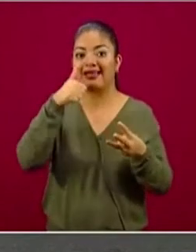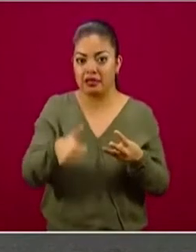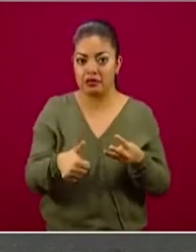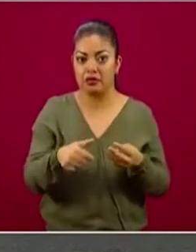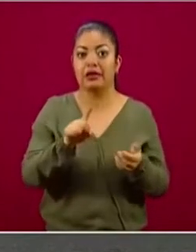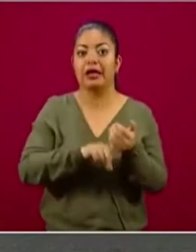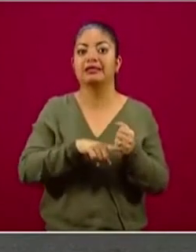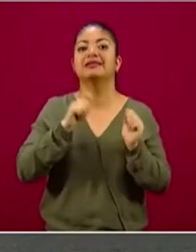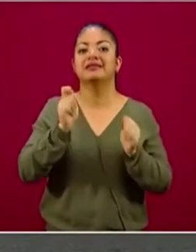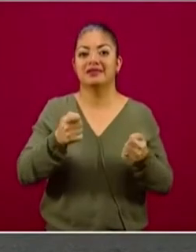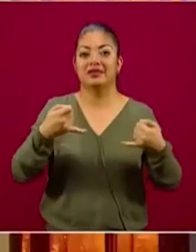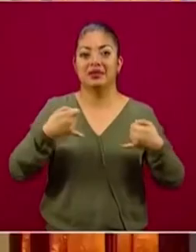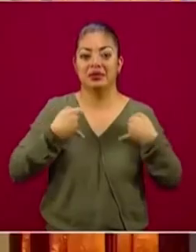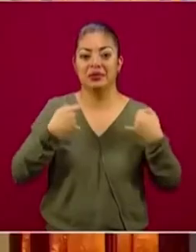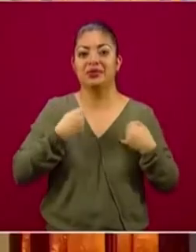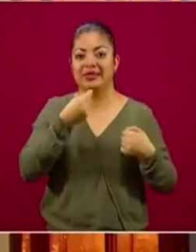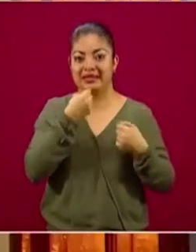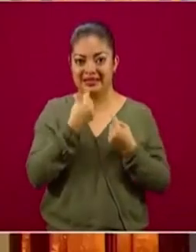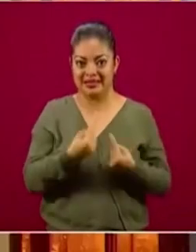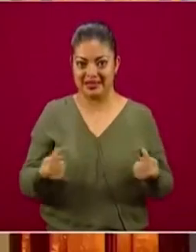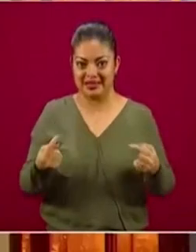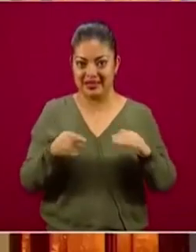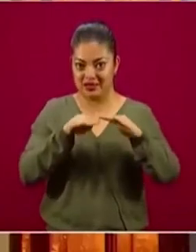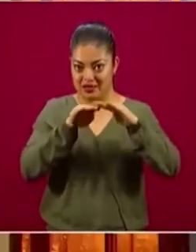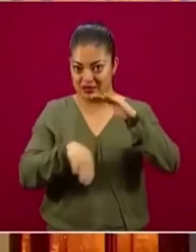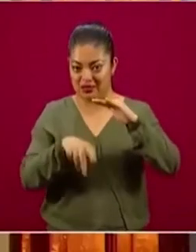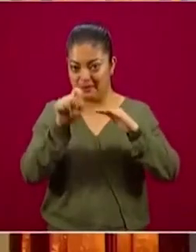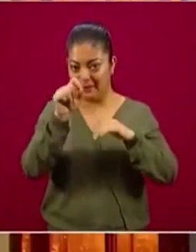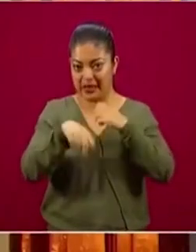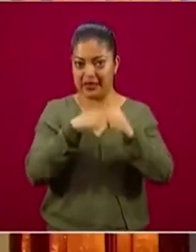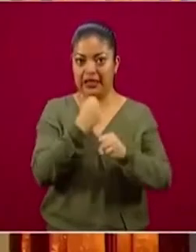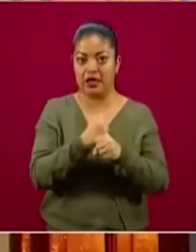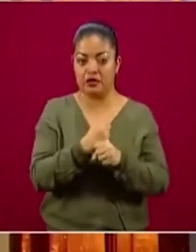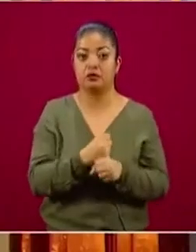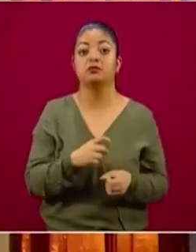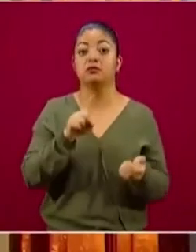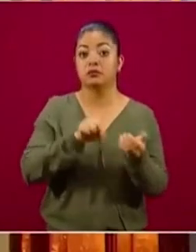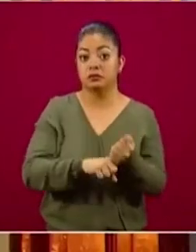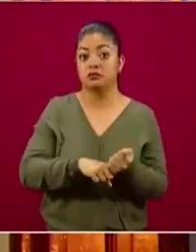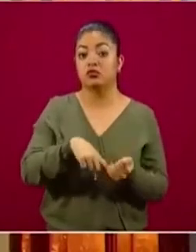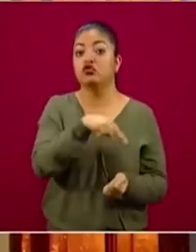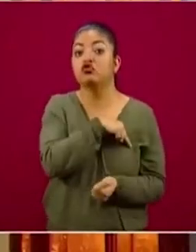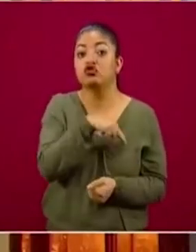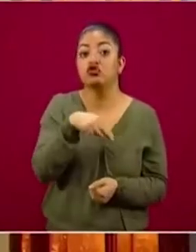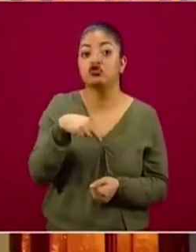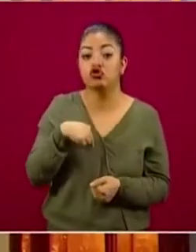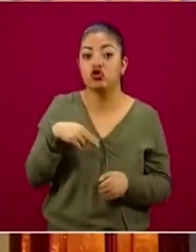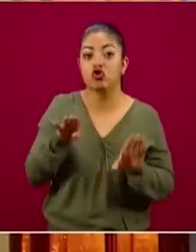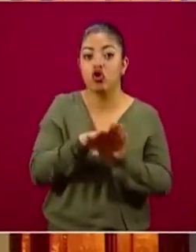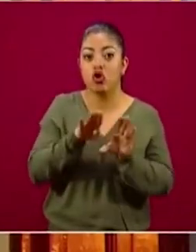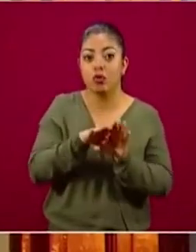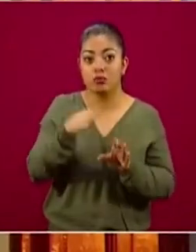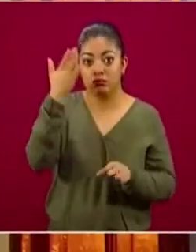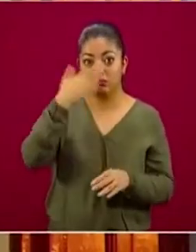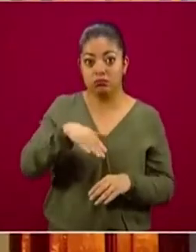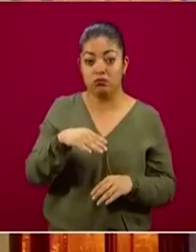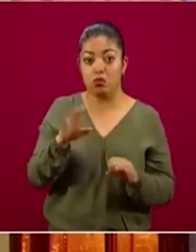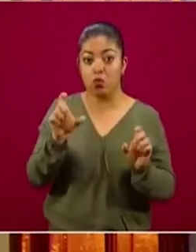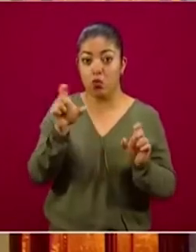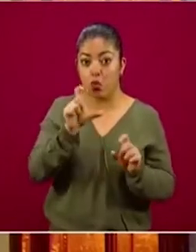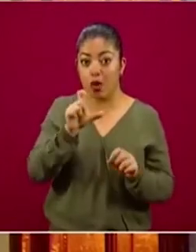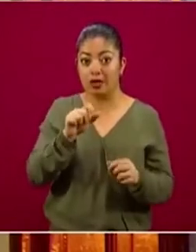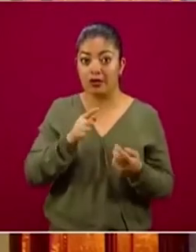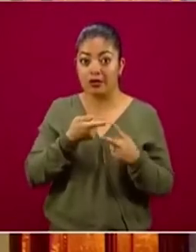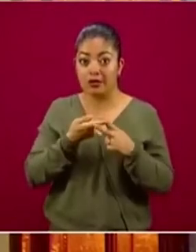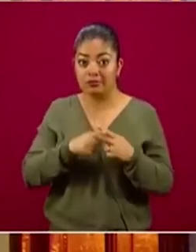menor de 20 años. Y son elementos que los profesionales de la salud tenemos que enfatizar cuando tenemos contacto con la